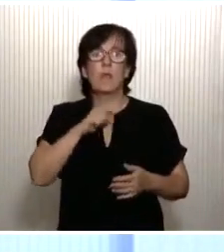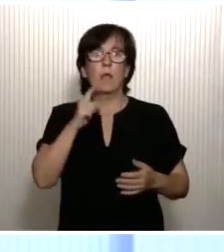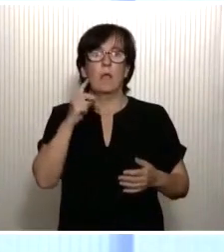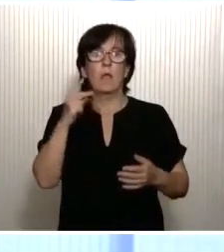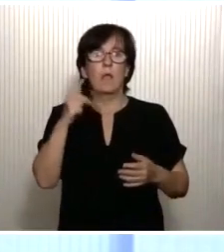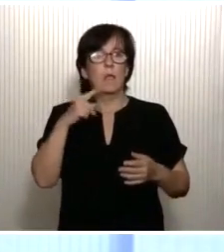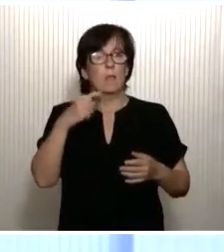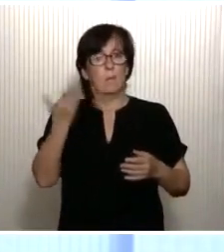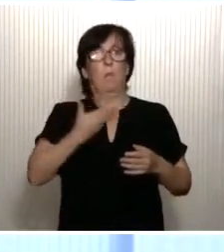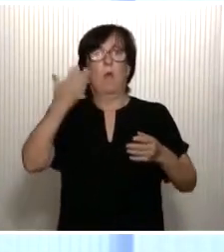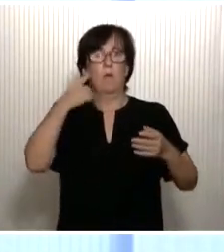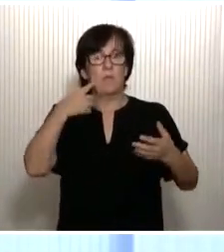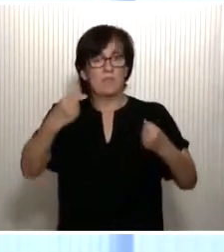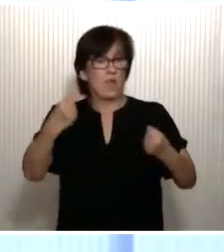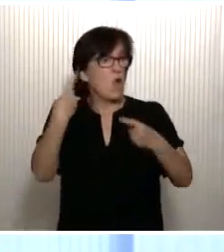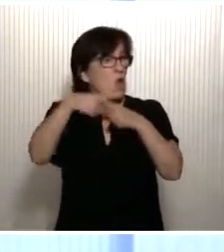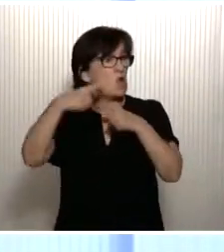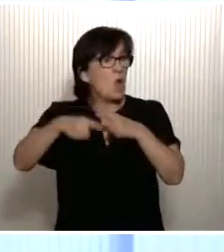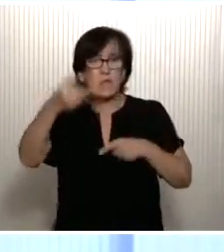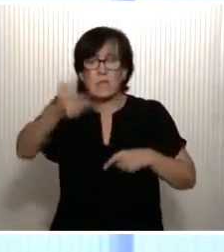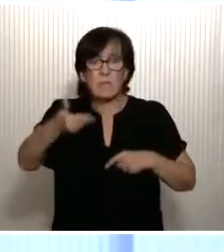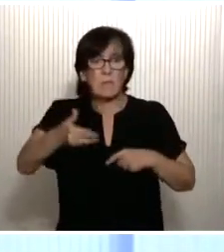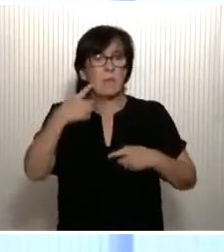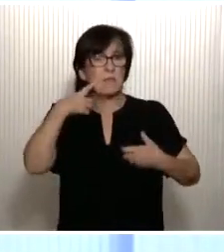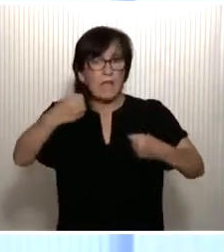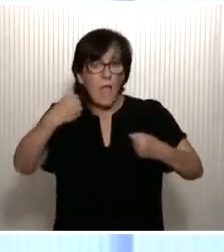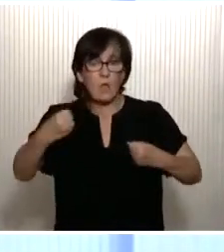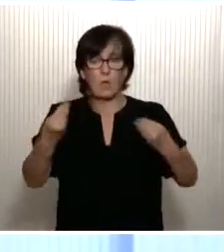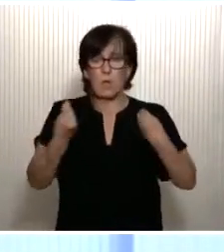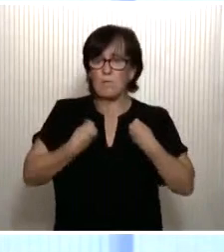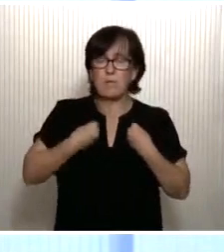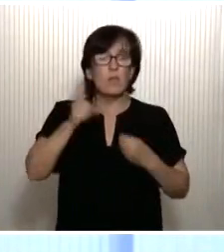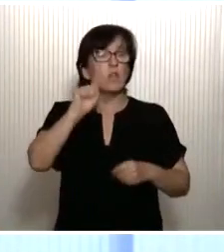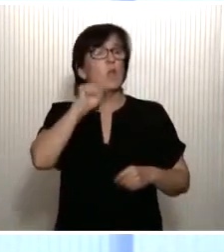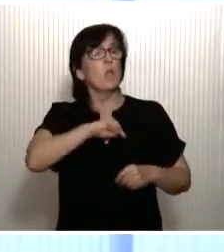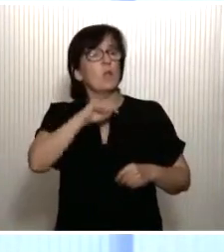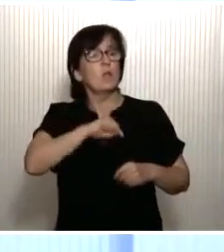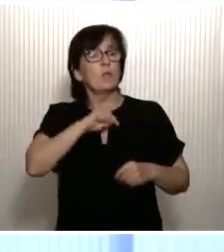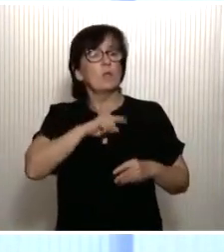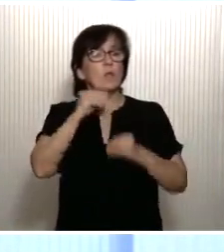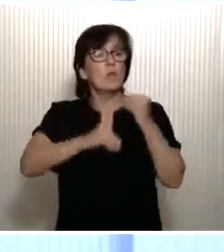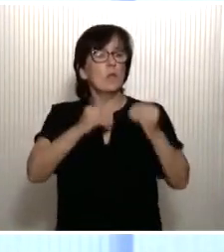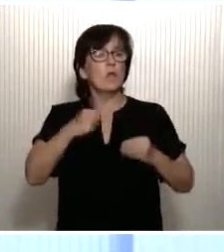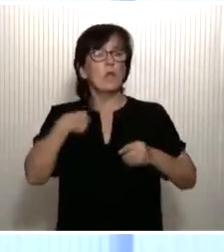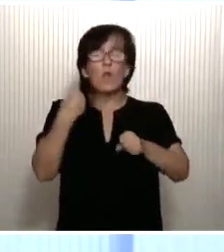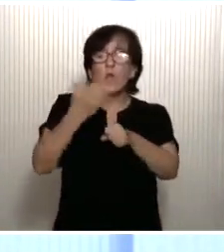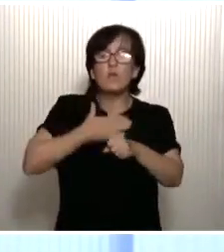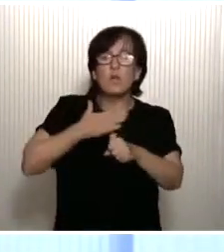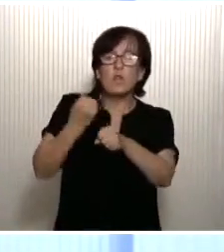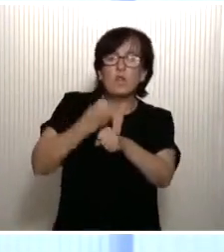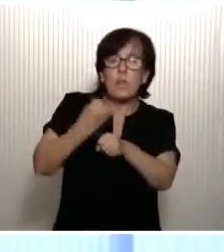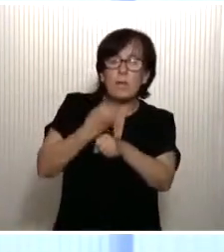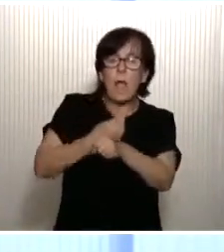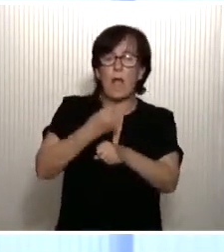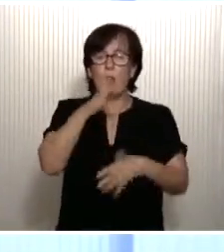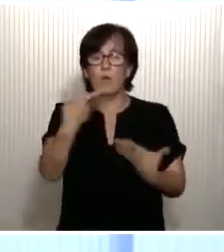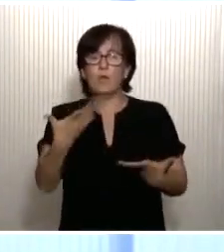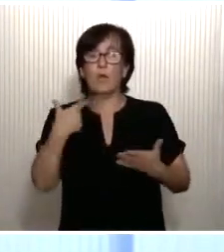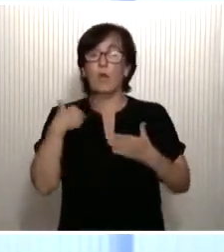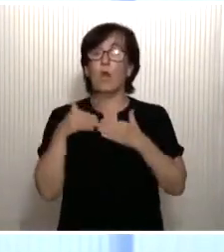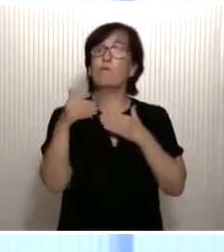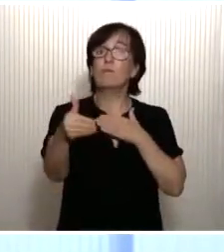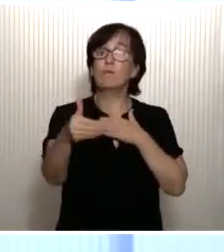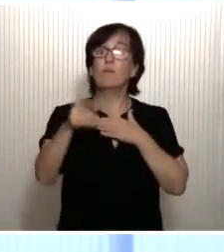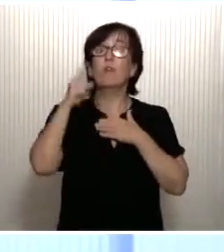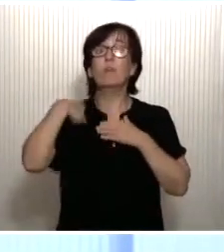salud. Cosas tan esenciales como la salud, como la vida. No sentir amenazados nuestros trabajos. No sentir amenazado nuestro futuro y,